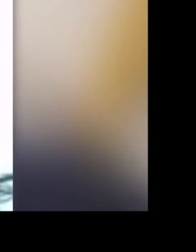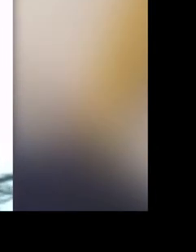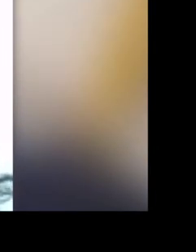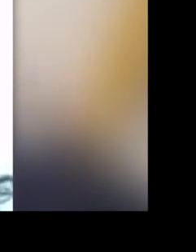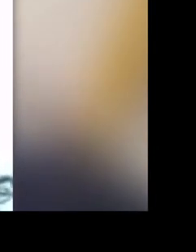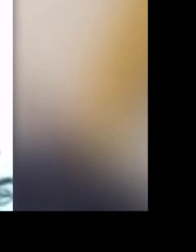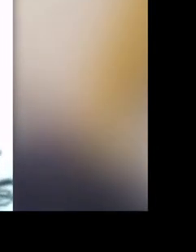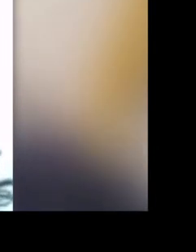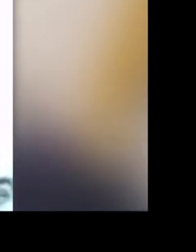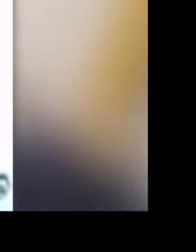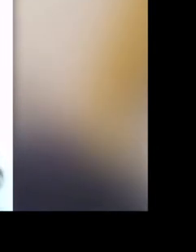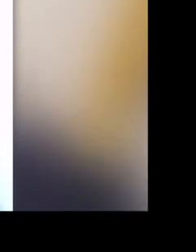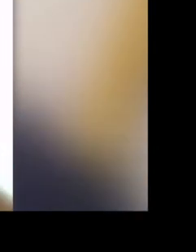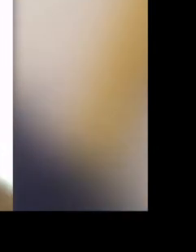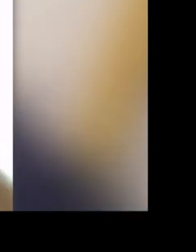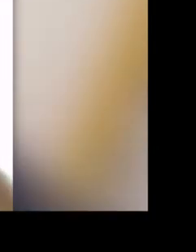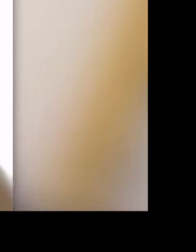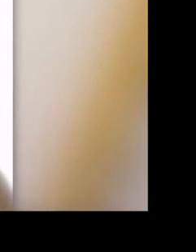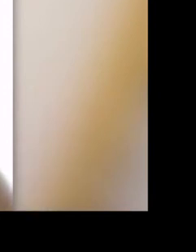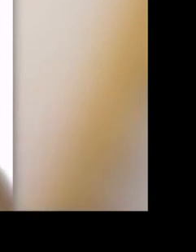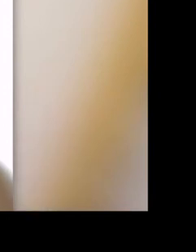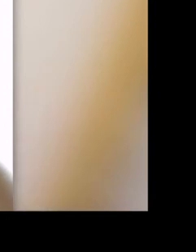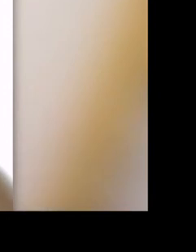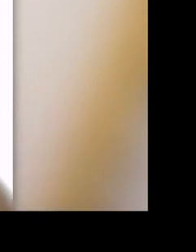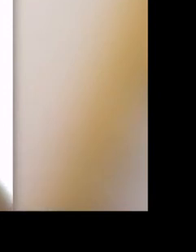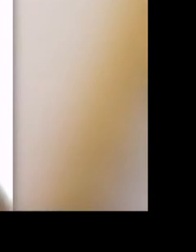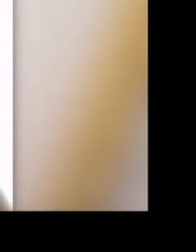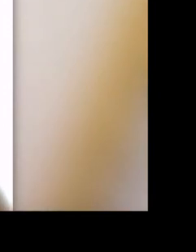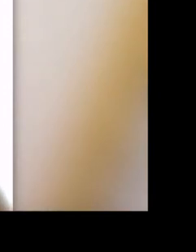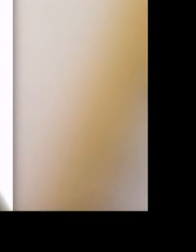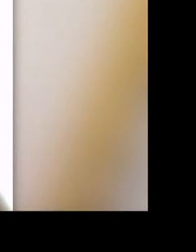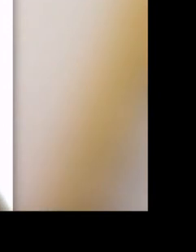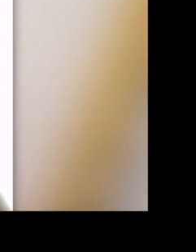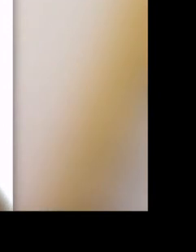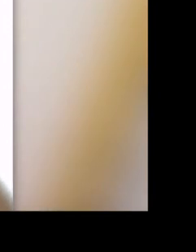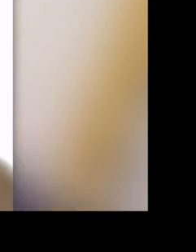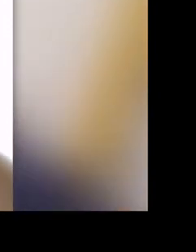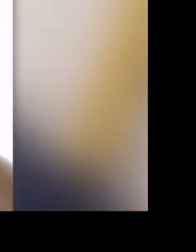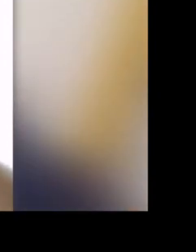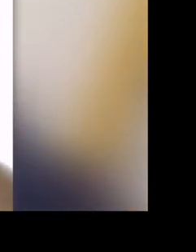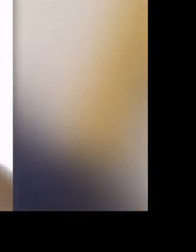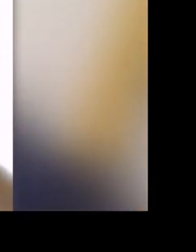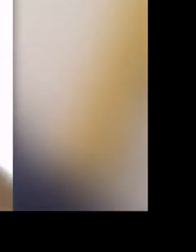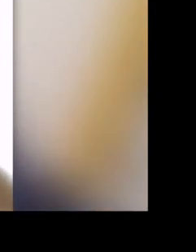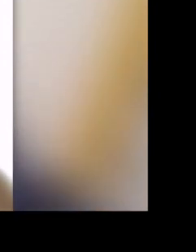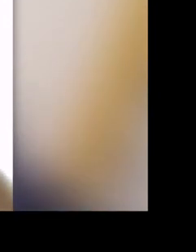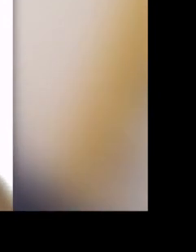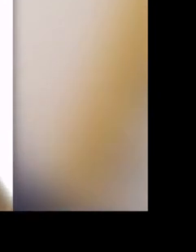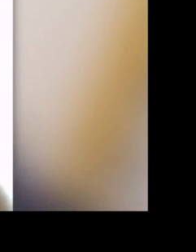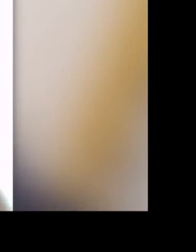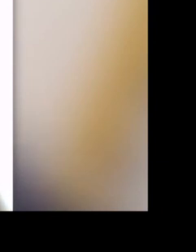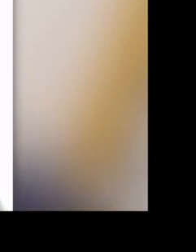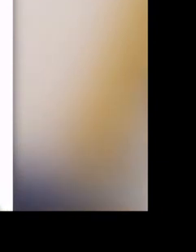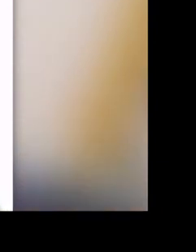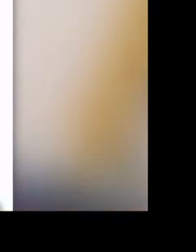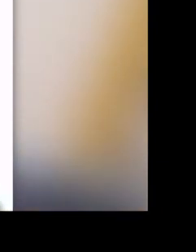las políticas que municipales que se dieron ahí las normativas municipales que se dieron ahí pues hicieron que